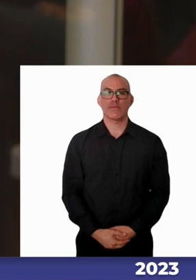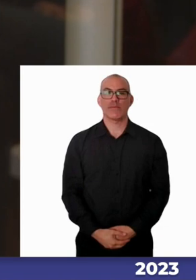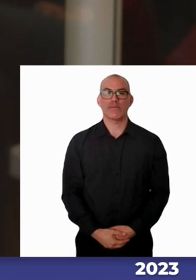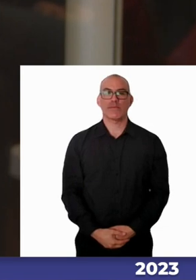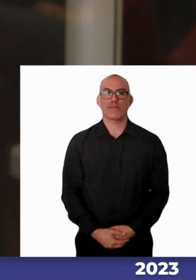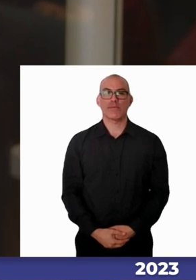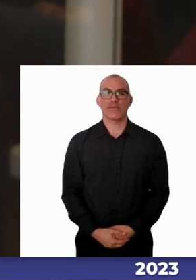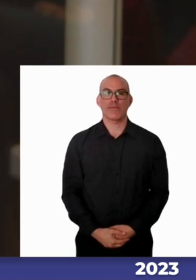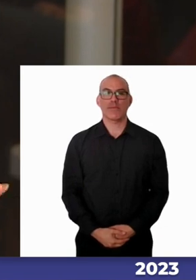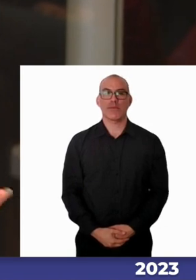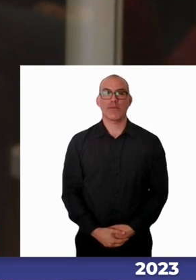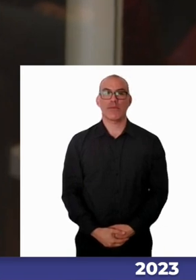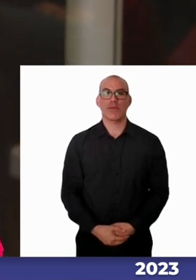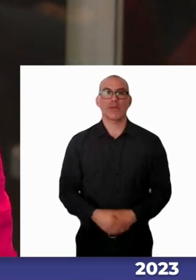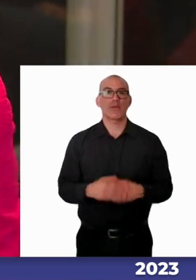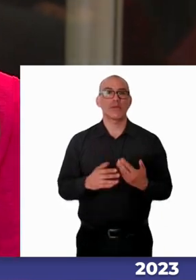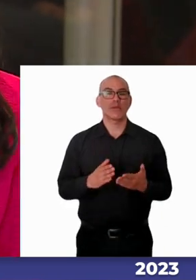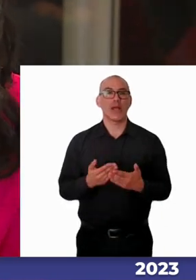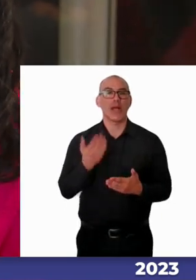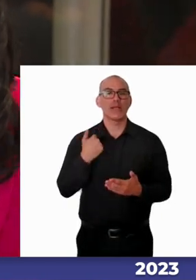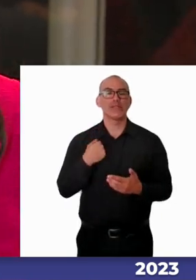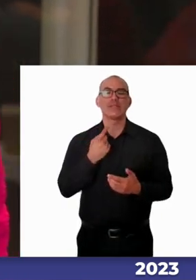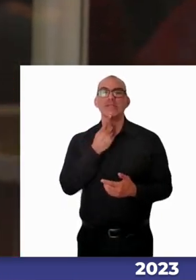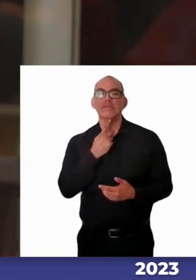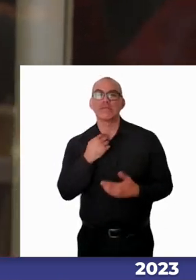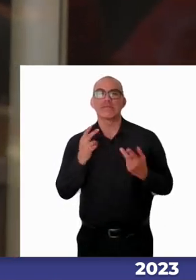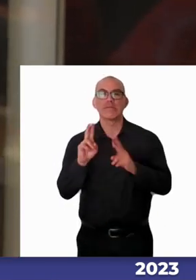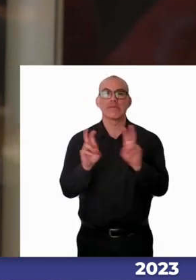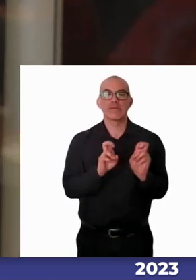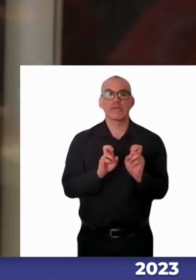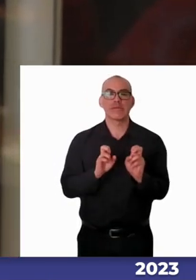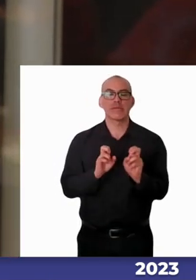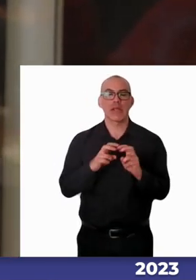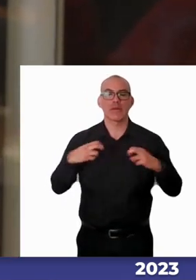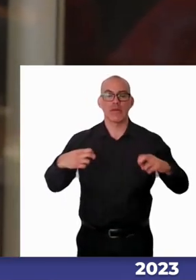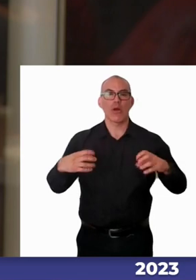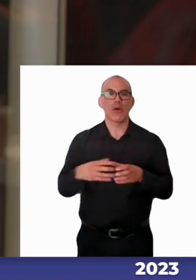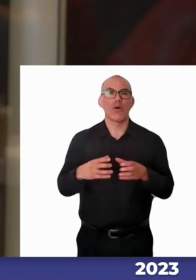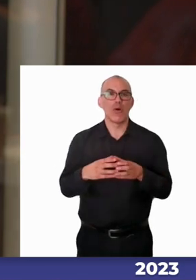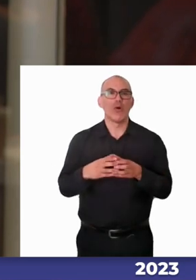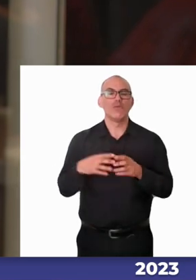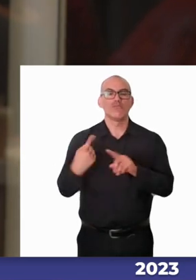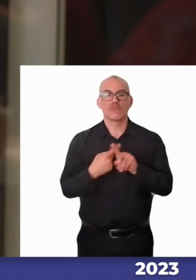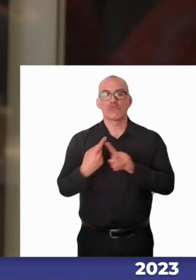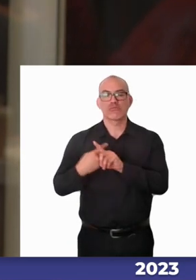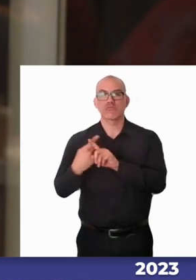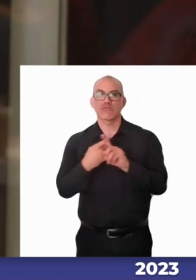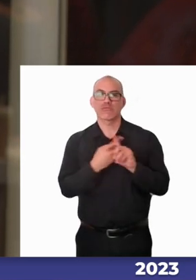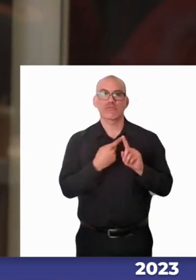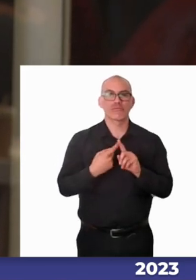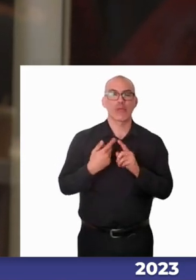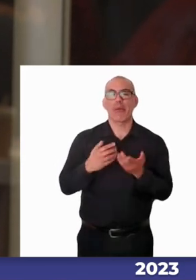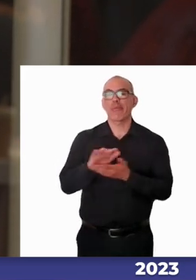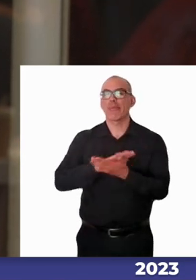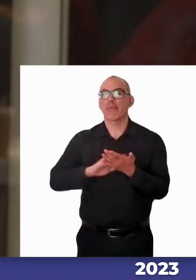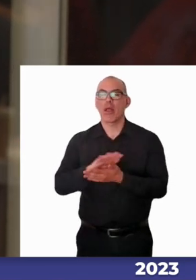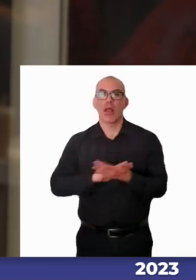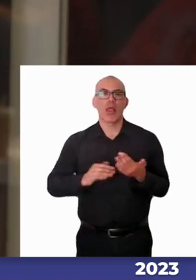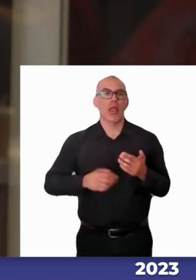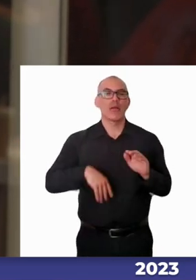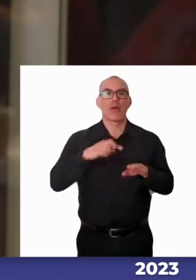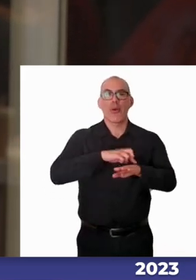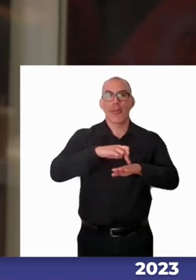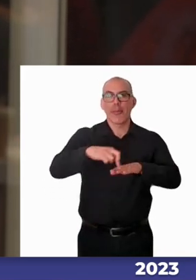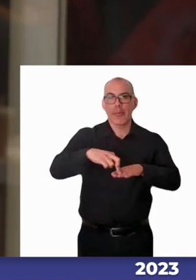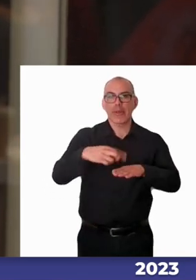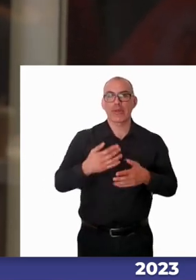Venimos recién de una conversación muy interesante en el panel anterior en donde pudimos conversar, ¿cierto?, en torno a proyectos de integración escolar, pudimos hablar